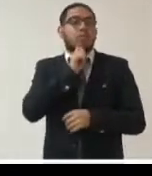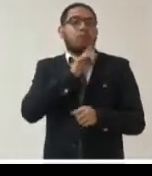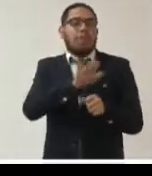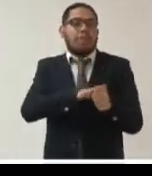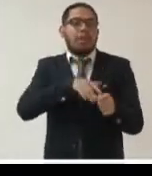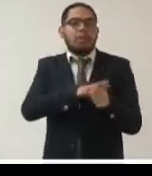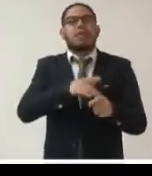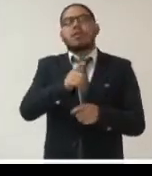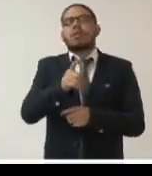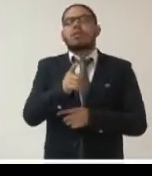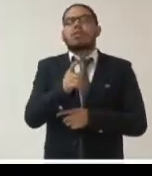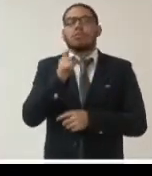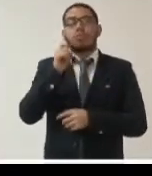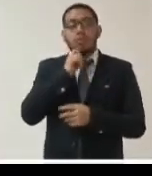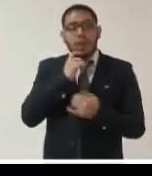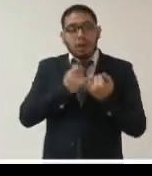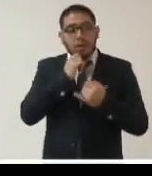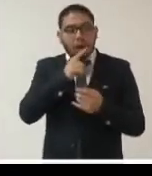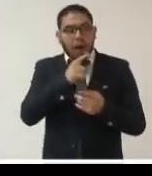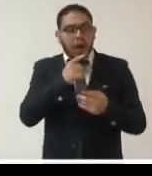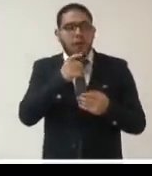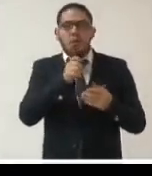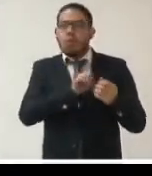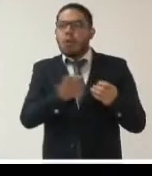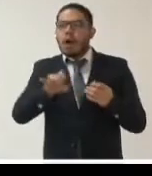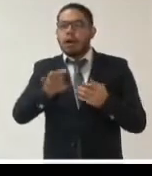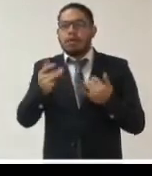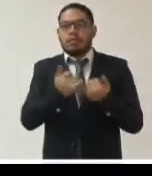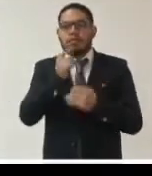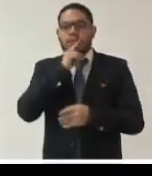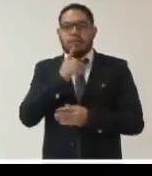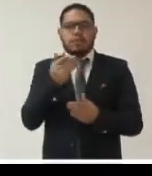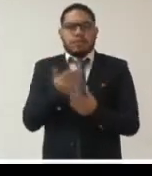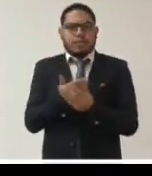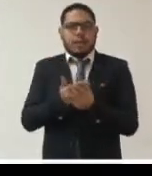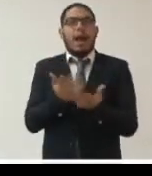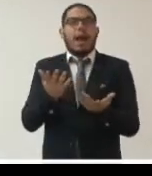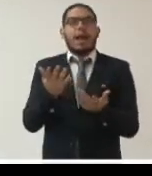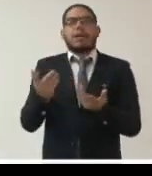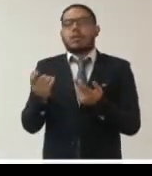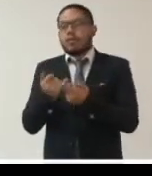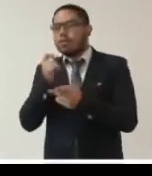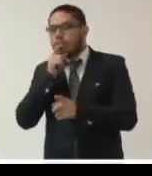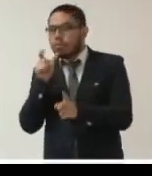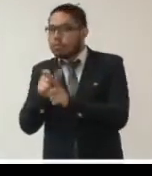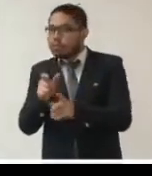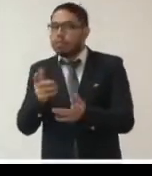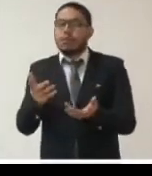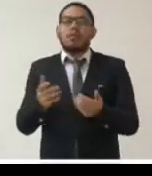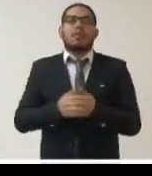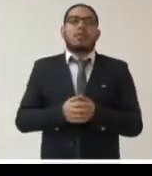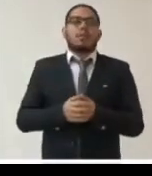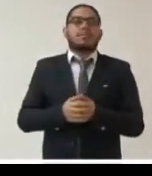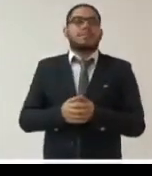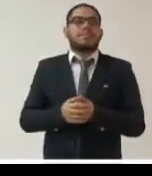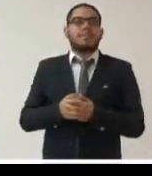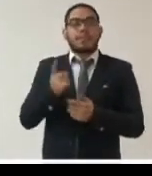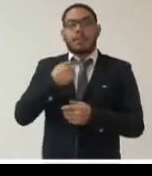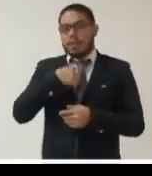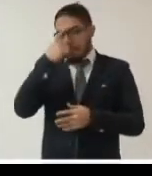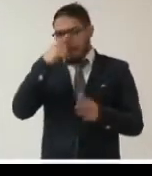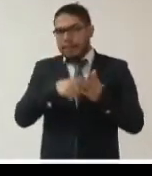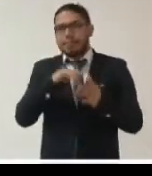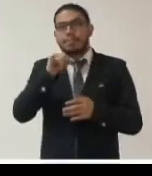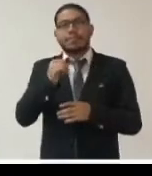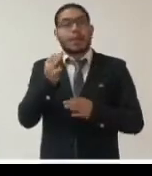cuando se filtran esos datos o cualquier caso de violencia digital yo creo que eso es algo importante